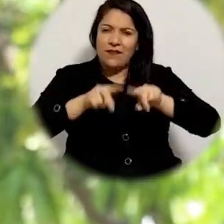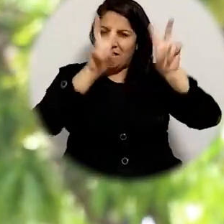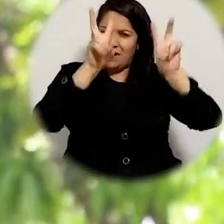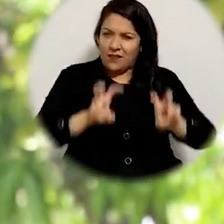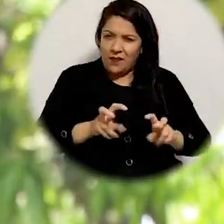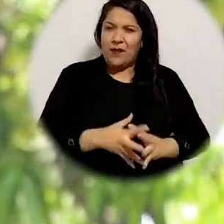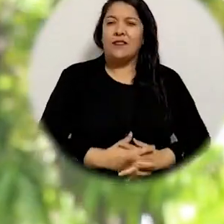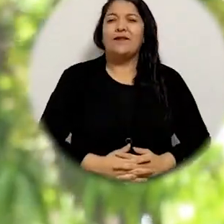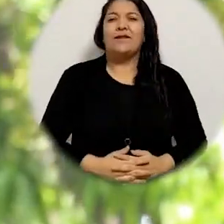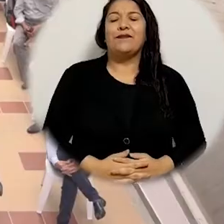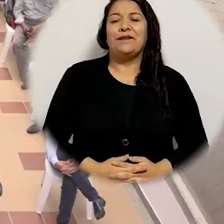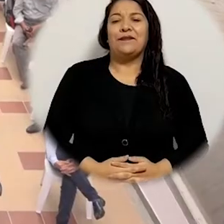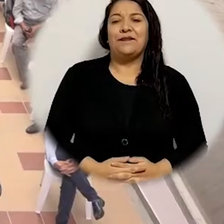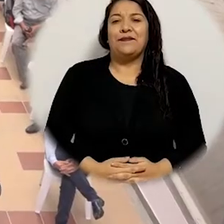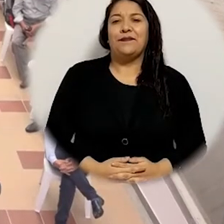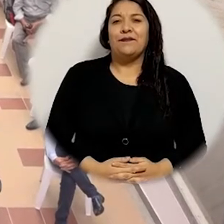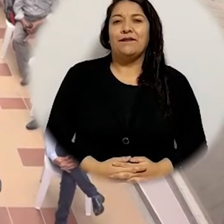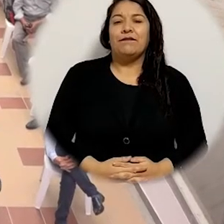sobre diferentes temas